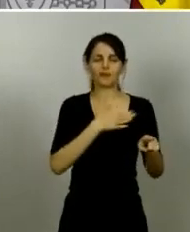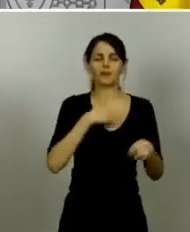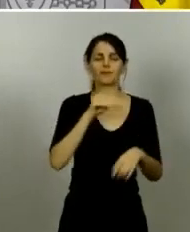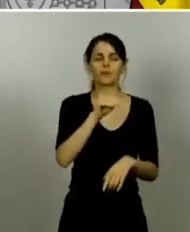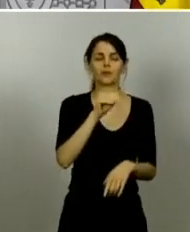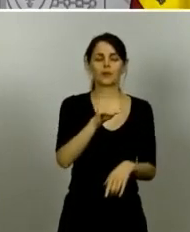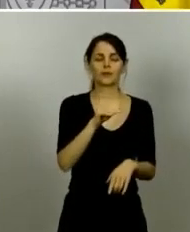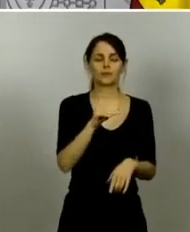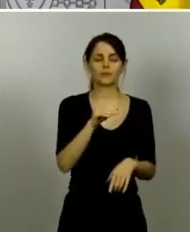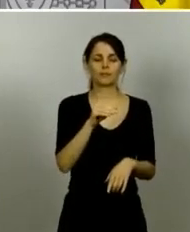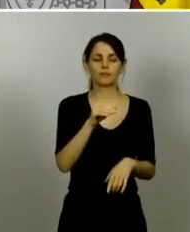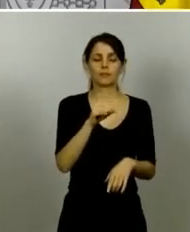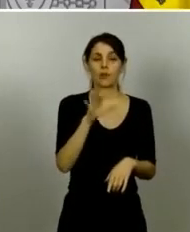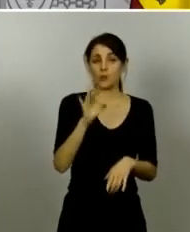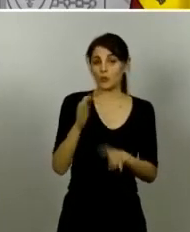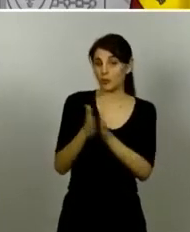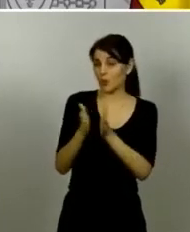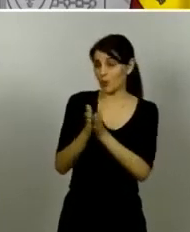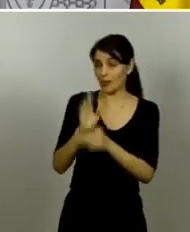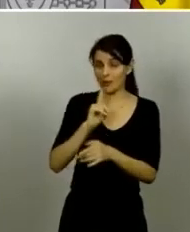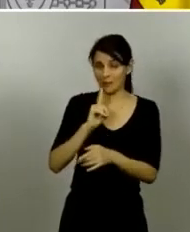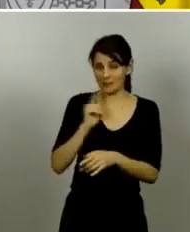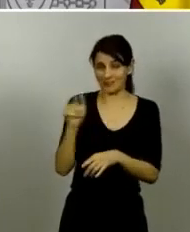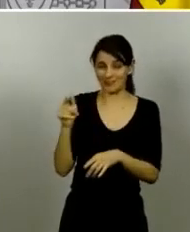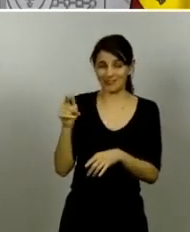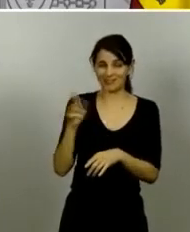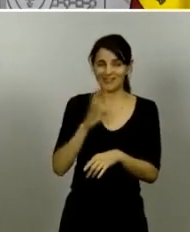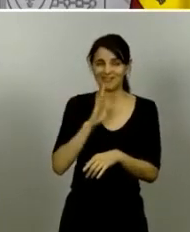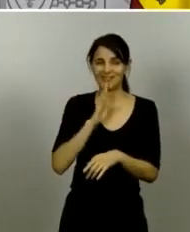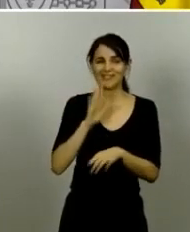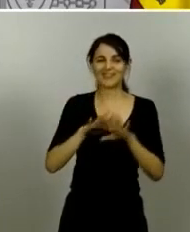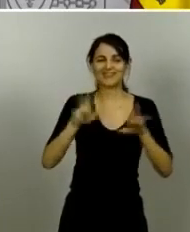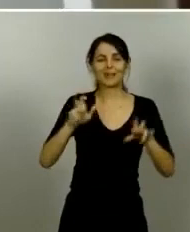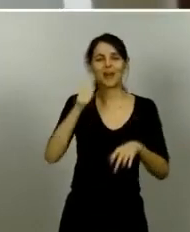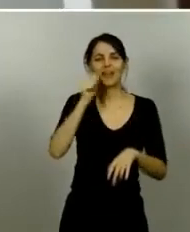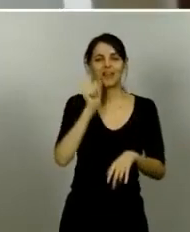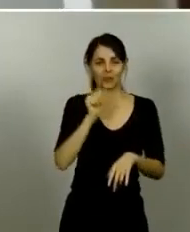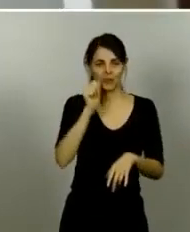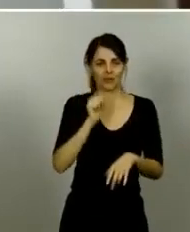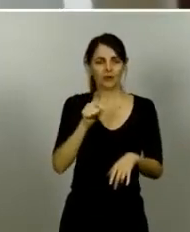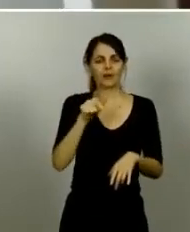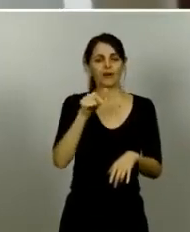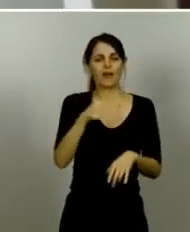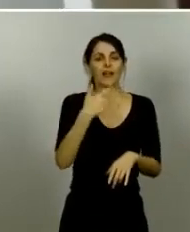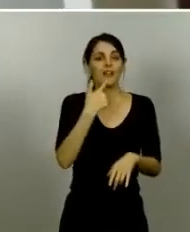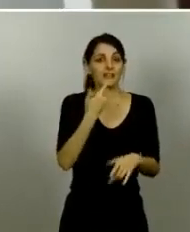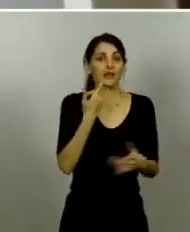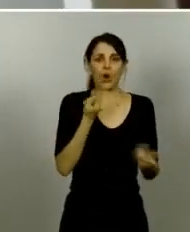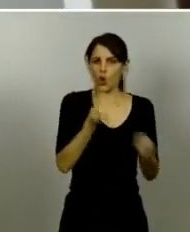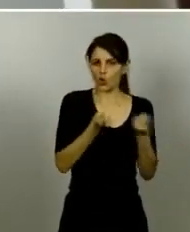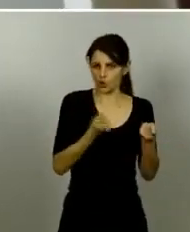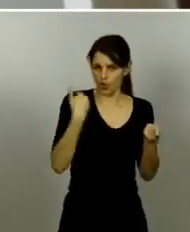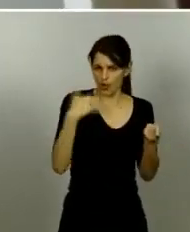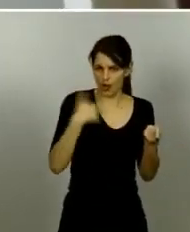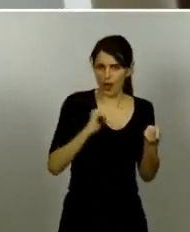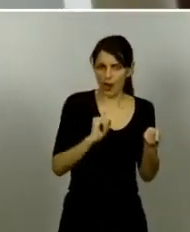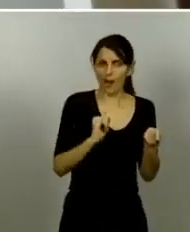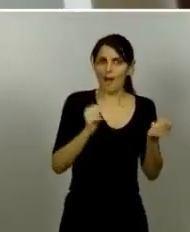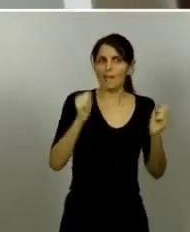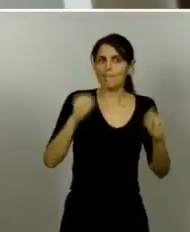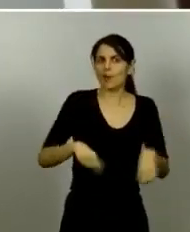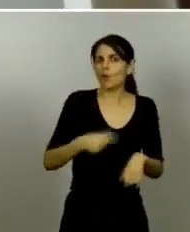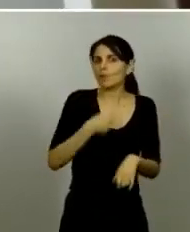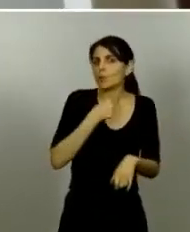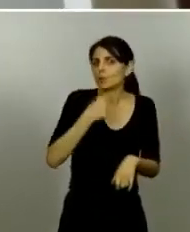lo que le ha preguntado al compañero sobre el brote de Ceuta ya ha comentado que está controlado pero me gustaría saber si ha contactado aparte de con el